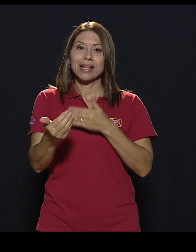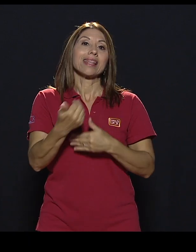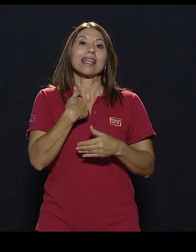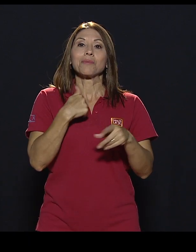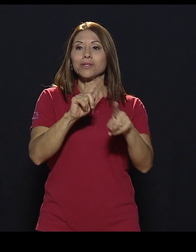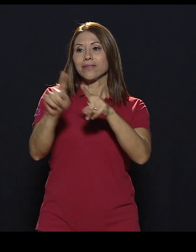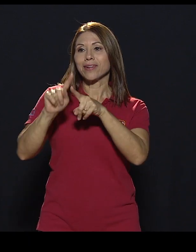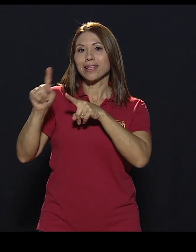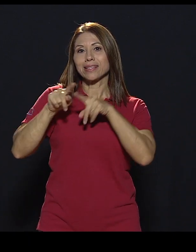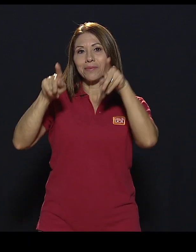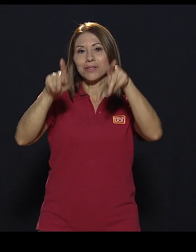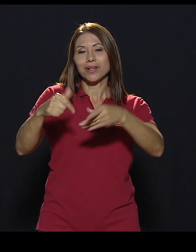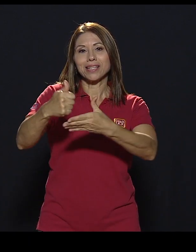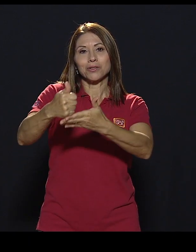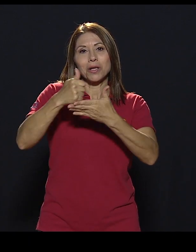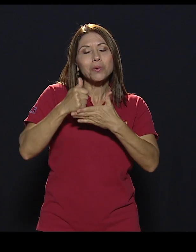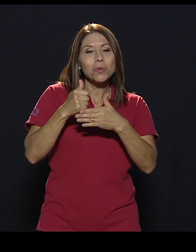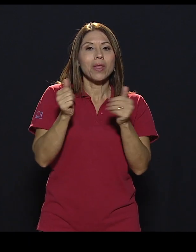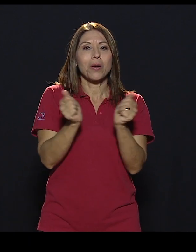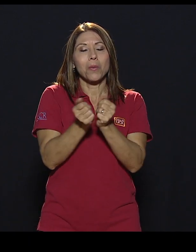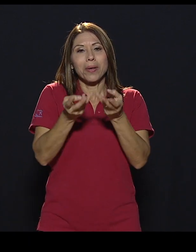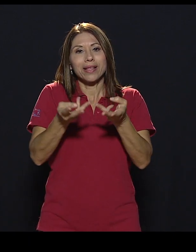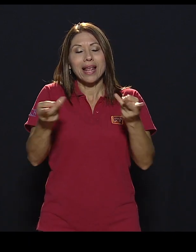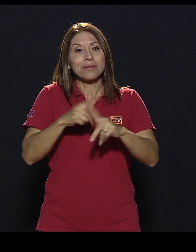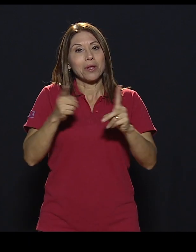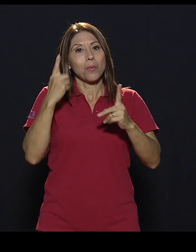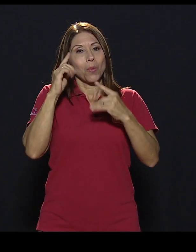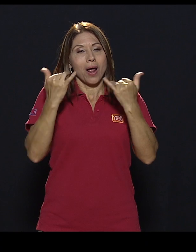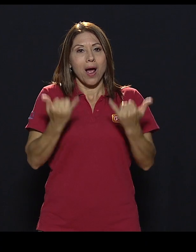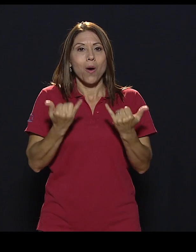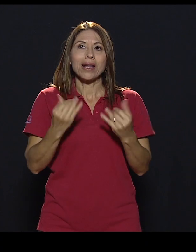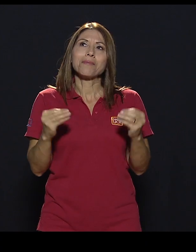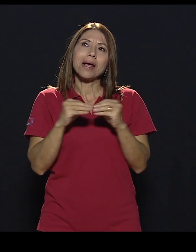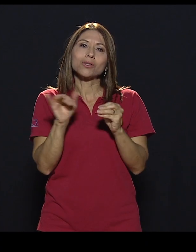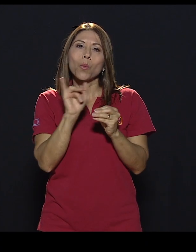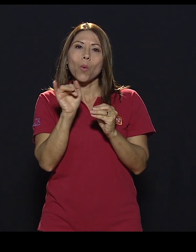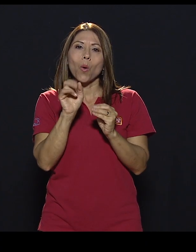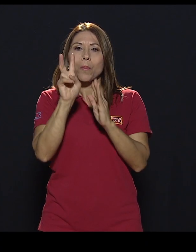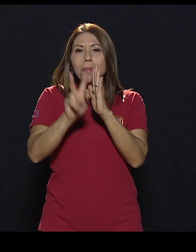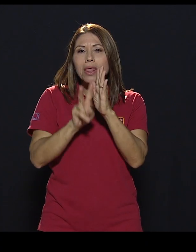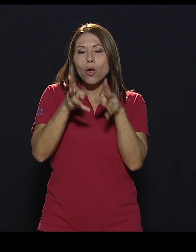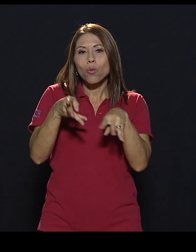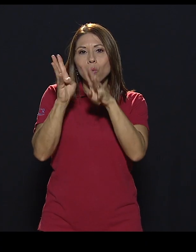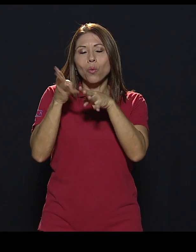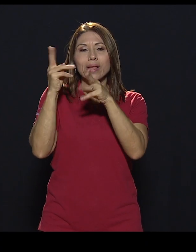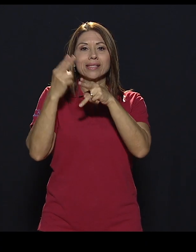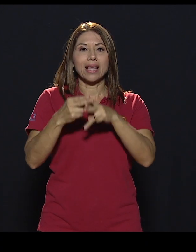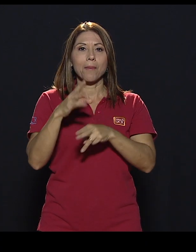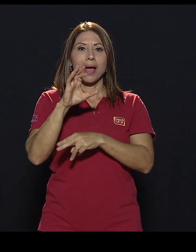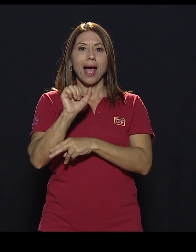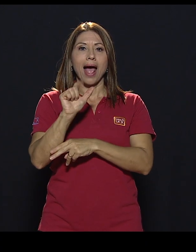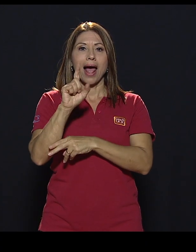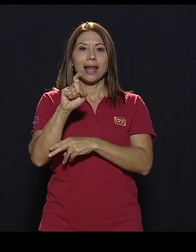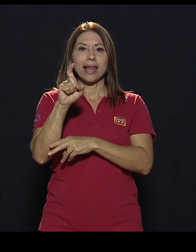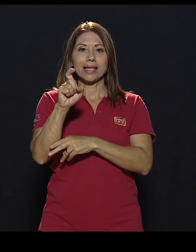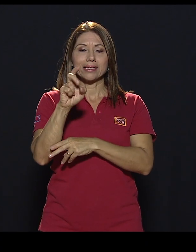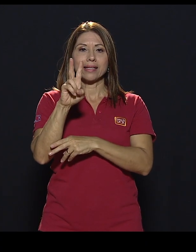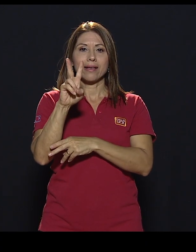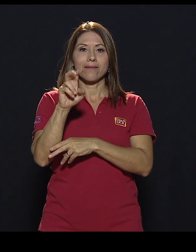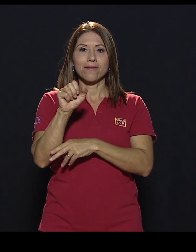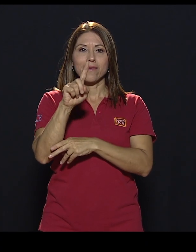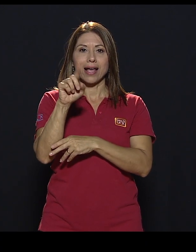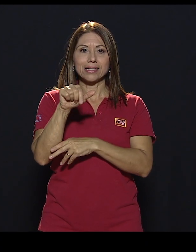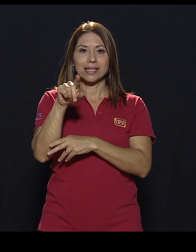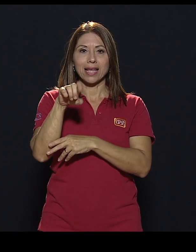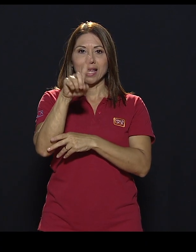contamos con varia gente que nos ayuda rescatando materiales y así, por el momento es más como un videoblog, ¿verdad? Entonces se llama Alex Vázquez, me pueden